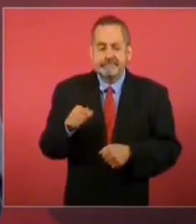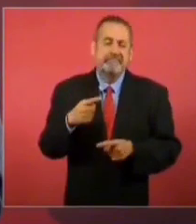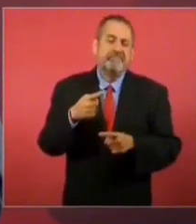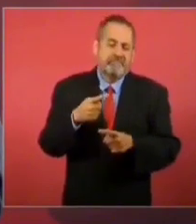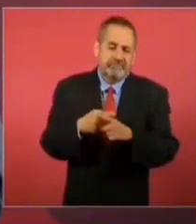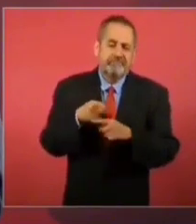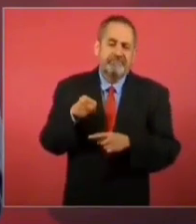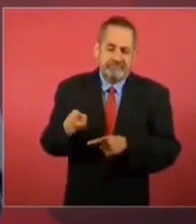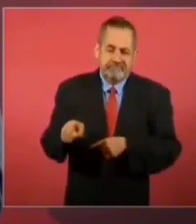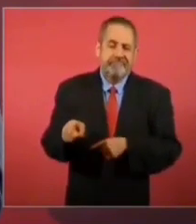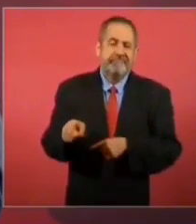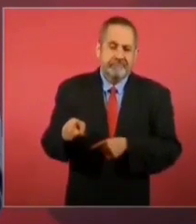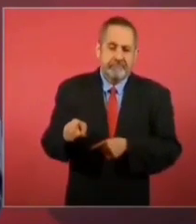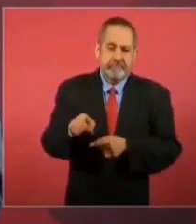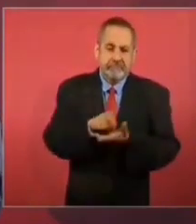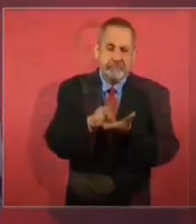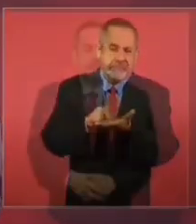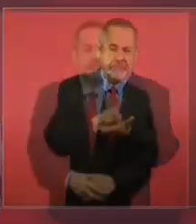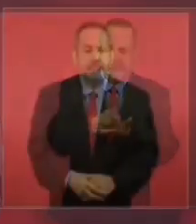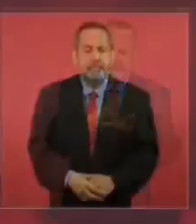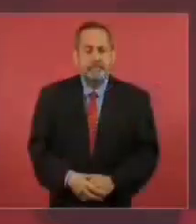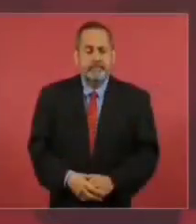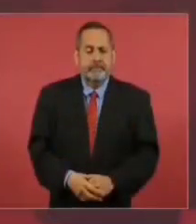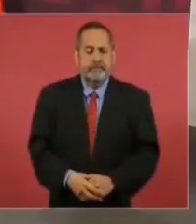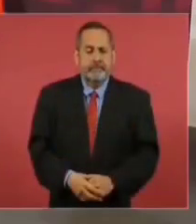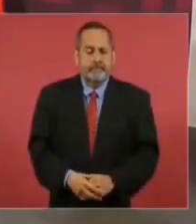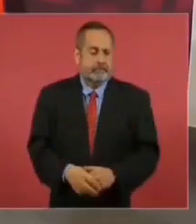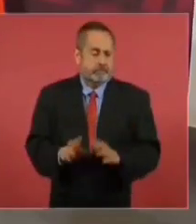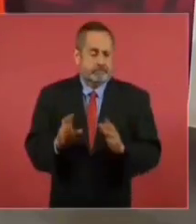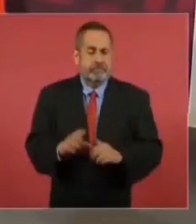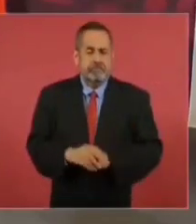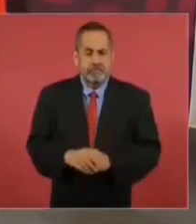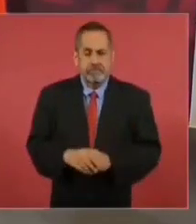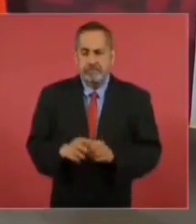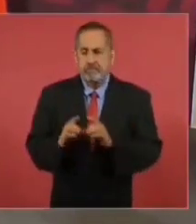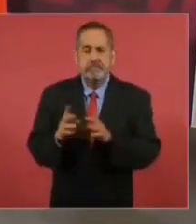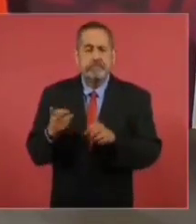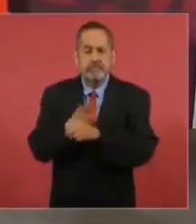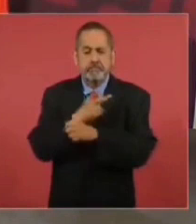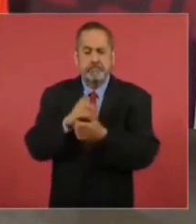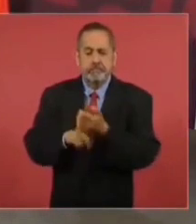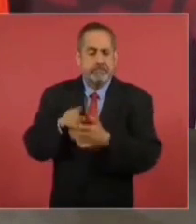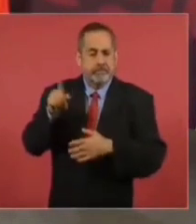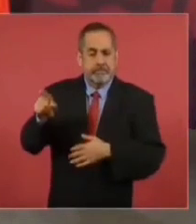consumo de droga. Pues lo que sucedió es que